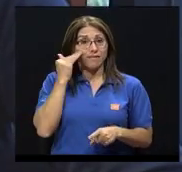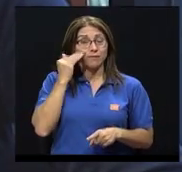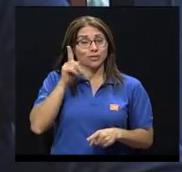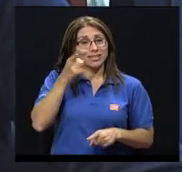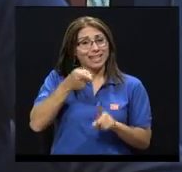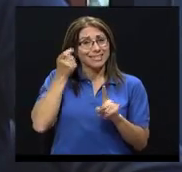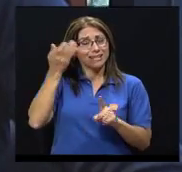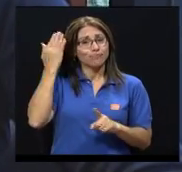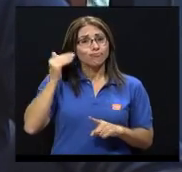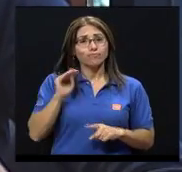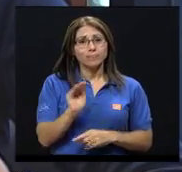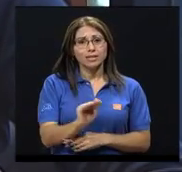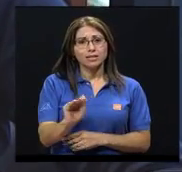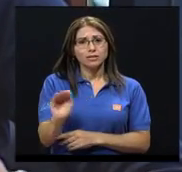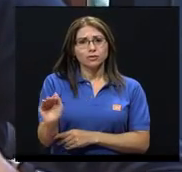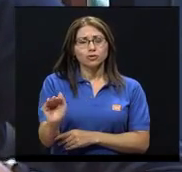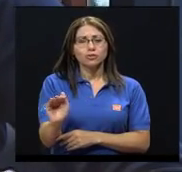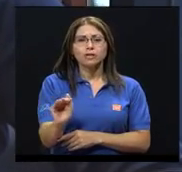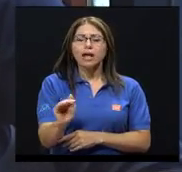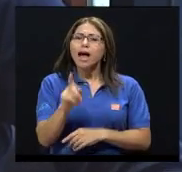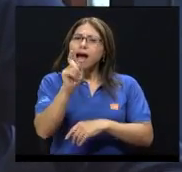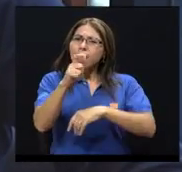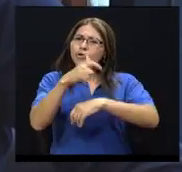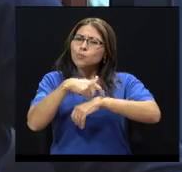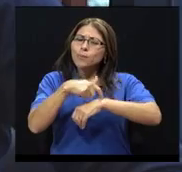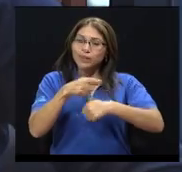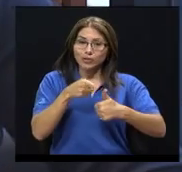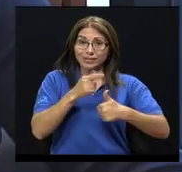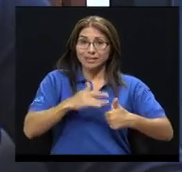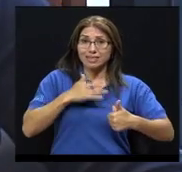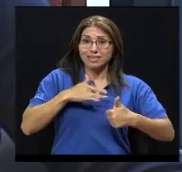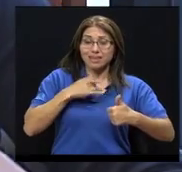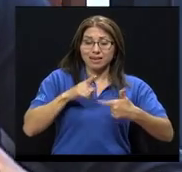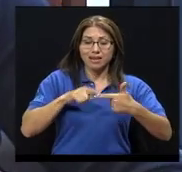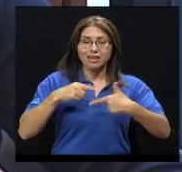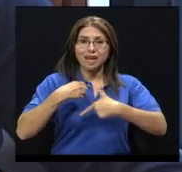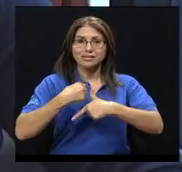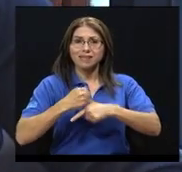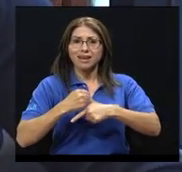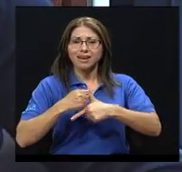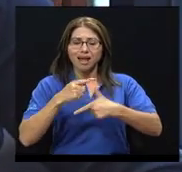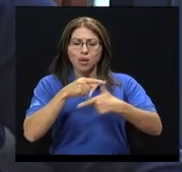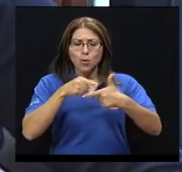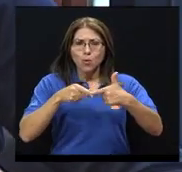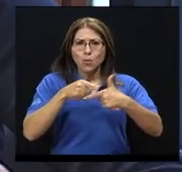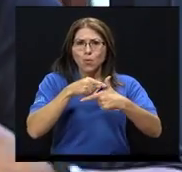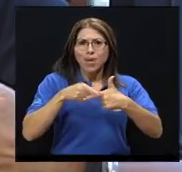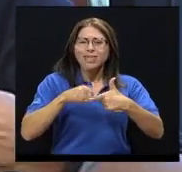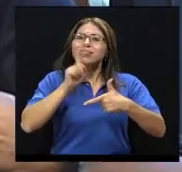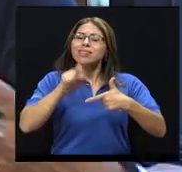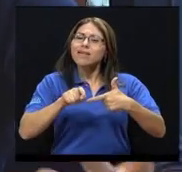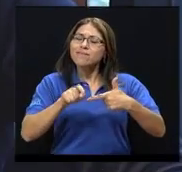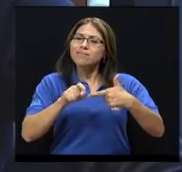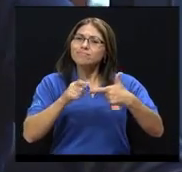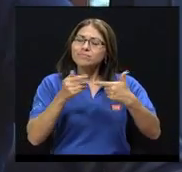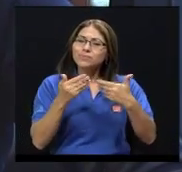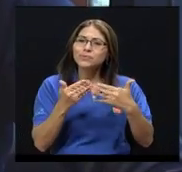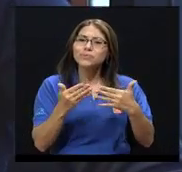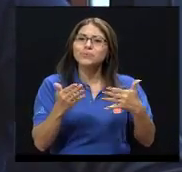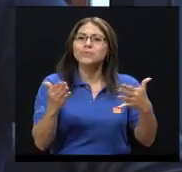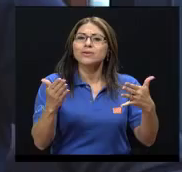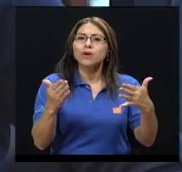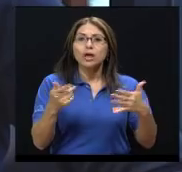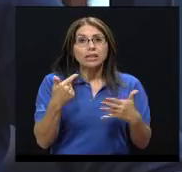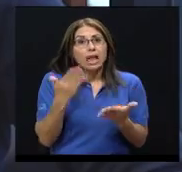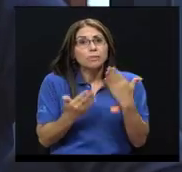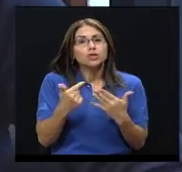hay un momento entre sentir y hacer que hay que aprender a abrir y a desarrollar. Uno puede sentir ganas de matar a alguien,